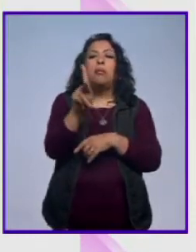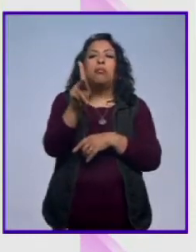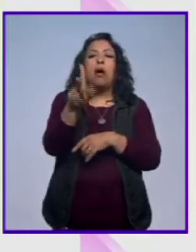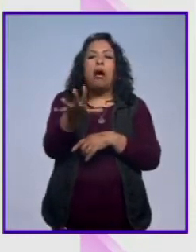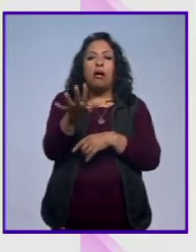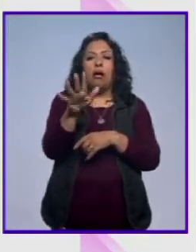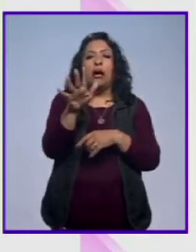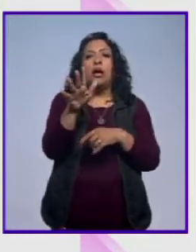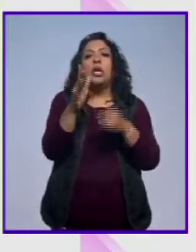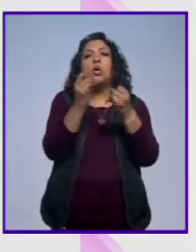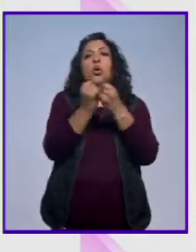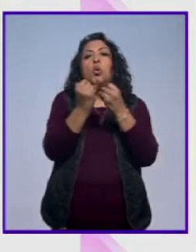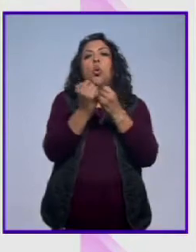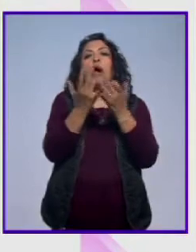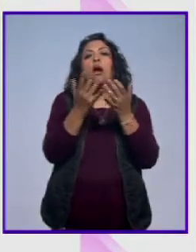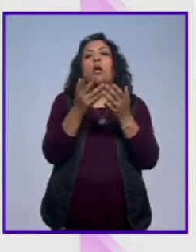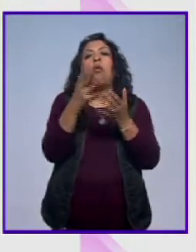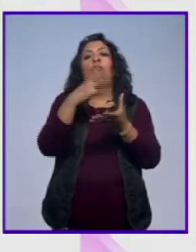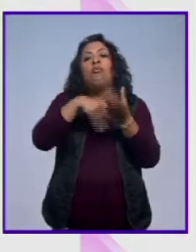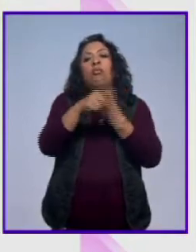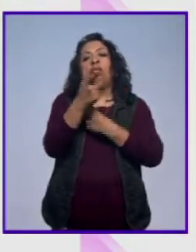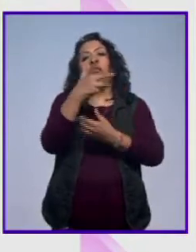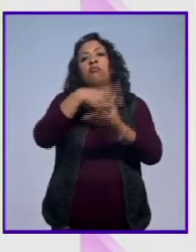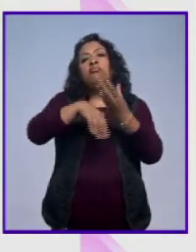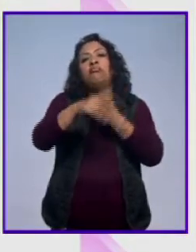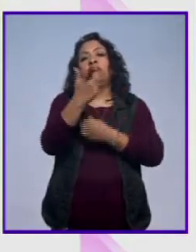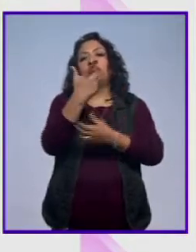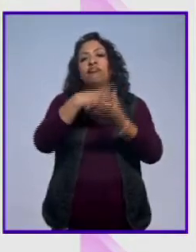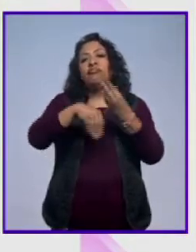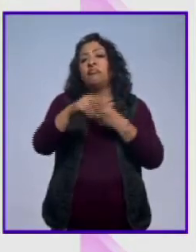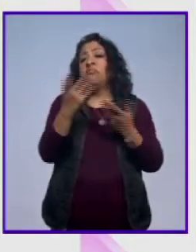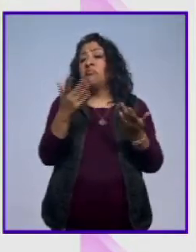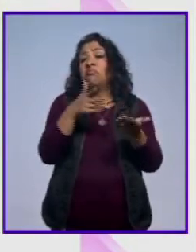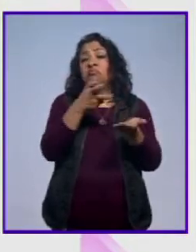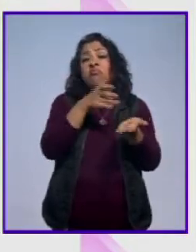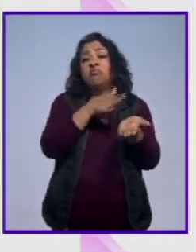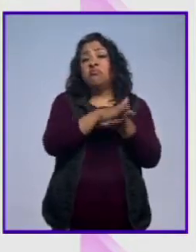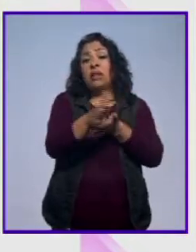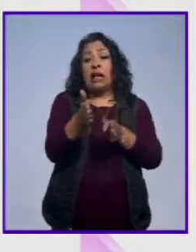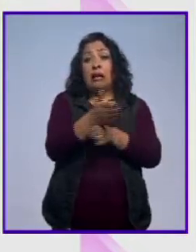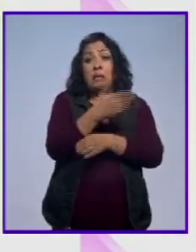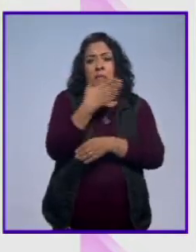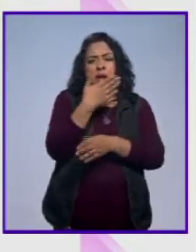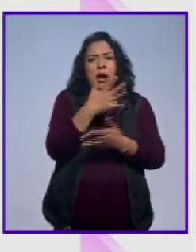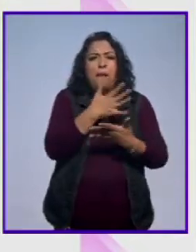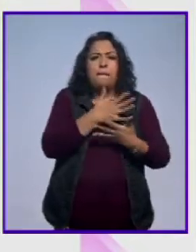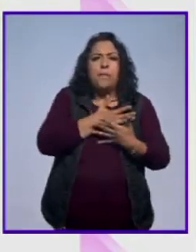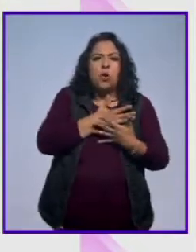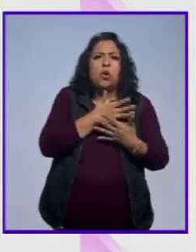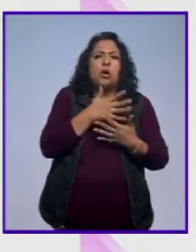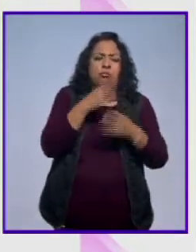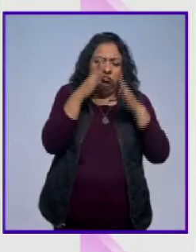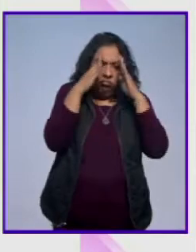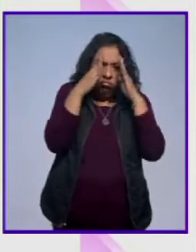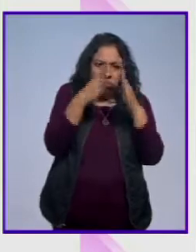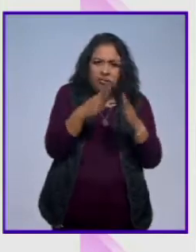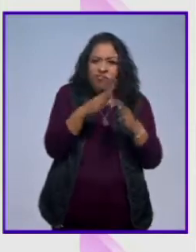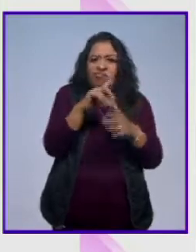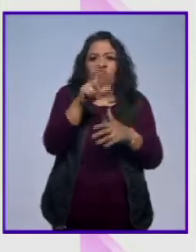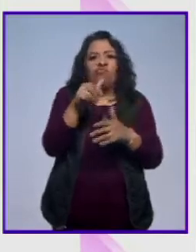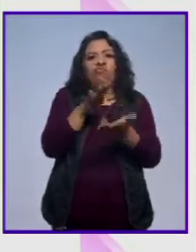por convertirse en una cuestión monetaria y se acabará esto que te hablaba al principio, que es el amor, la pasión y la dedicación.